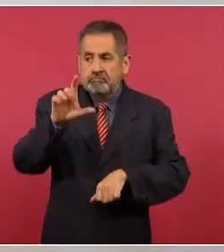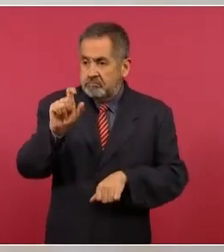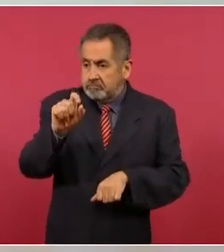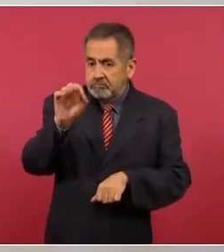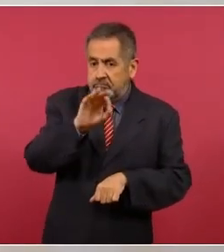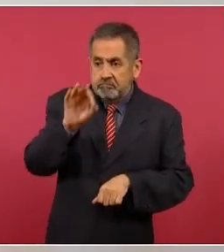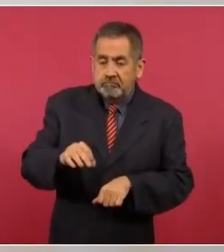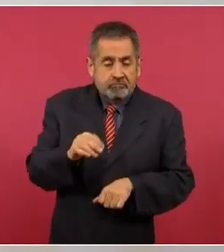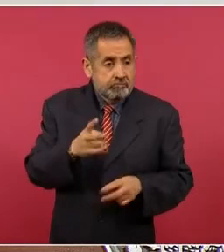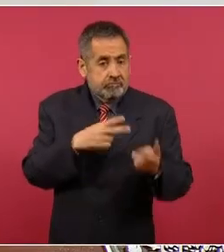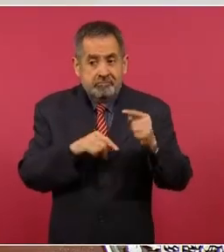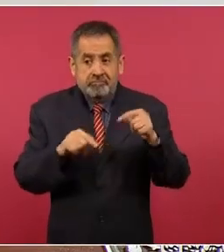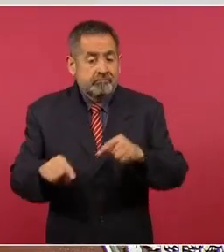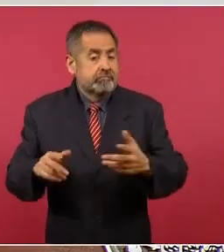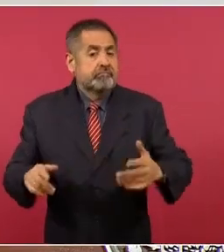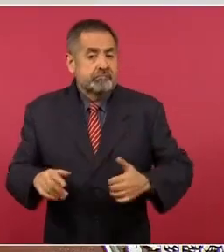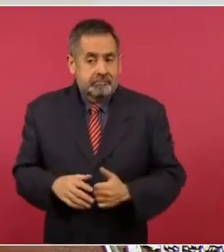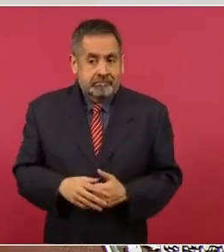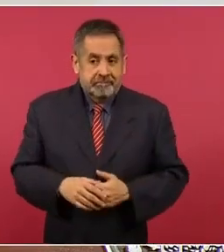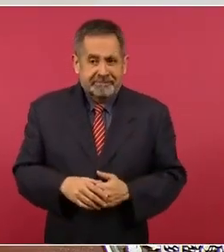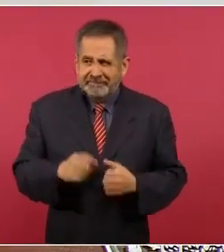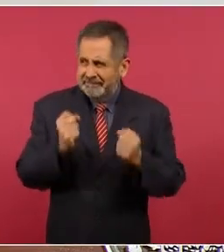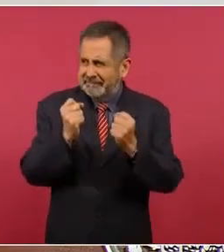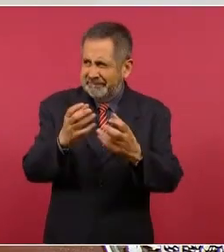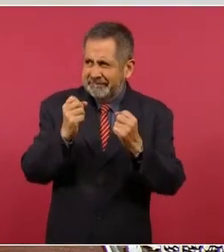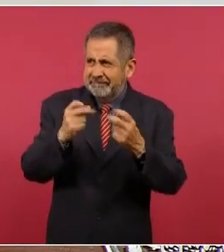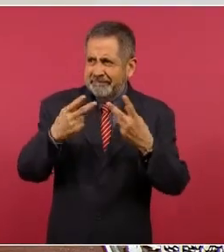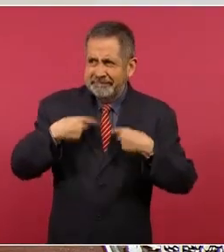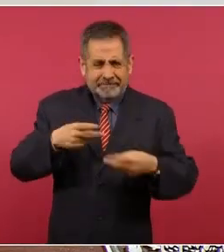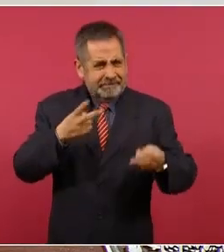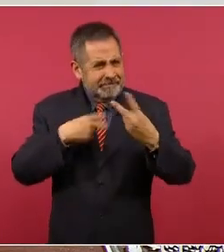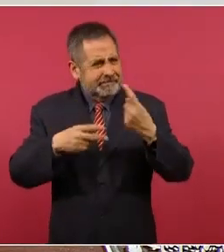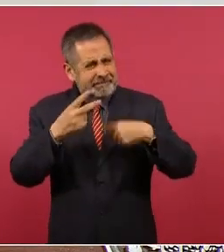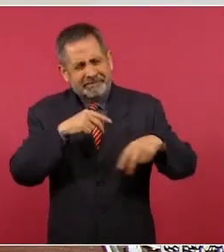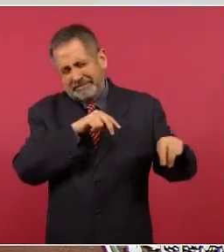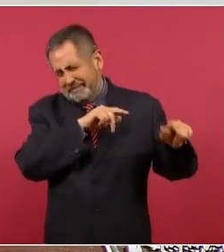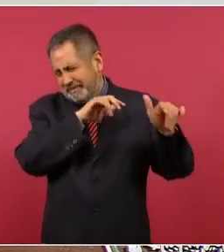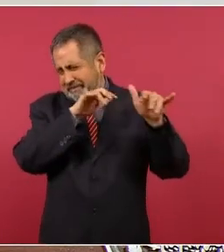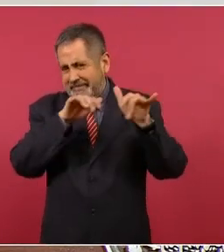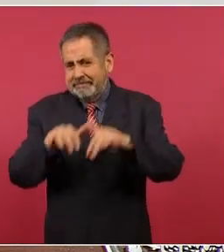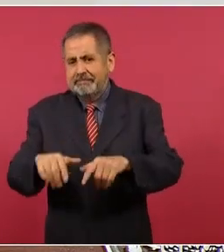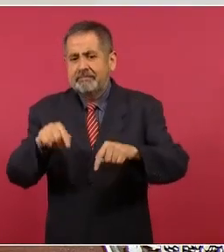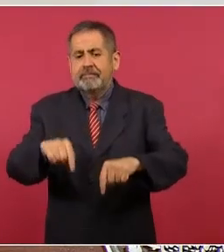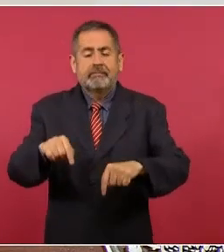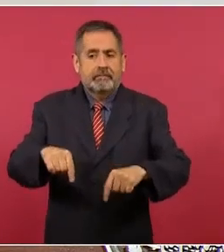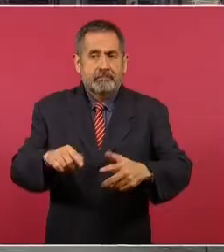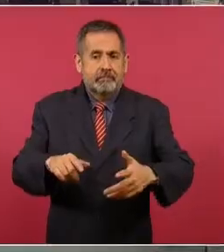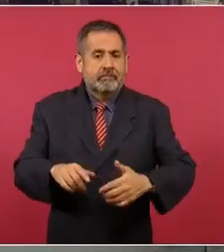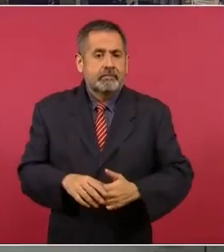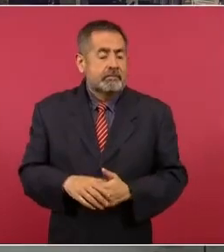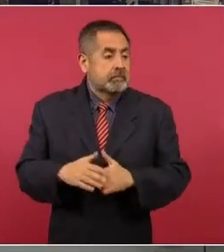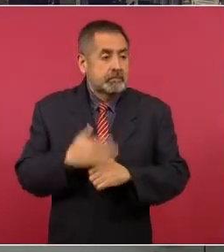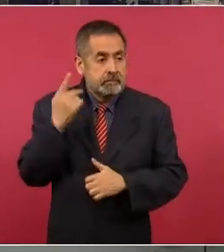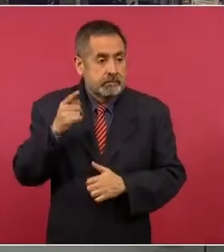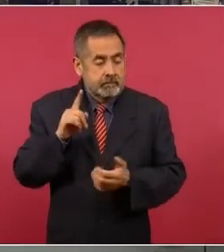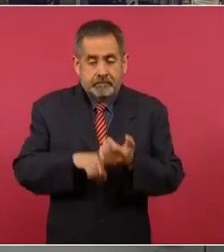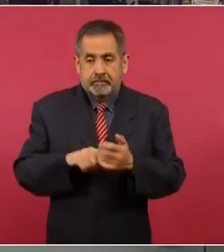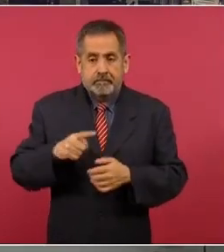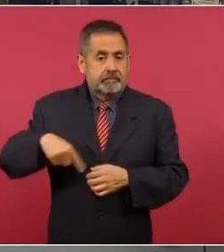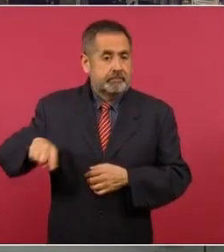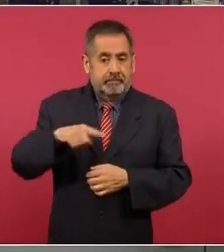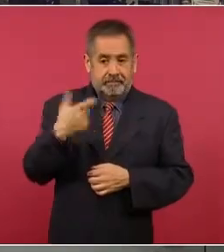Van a venir muchísimos acarreados, porque el peso